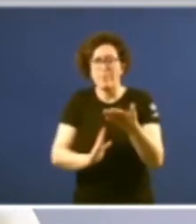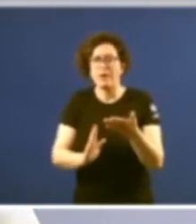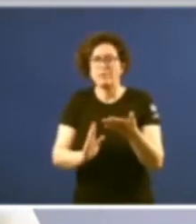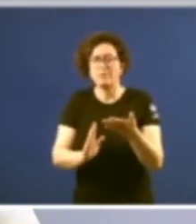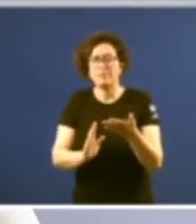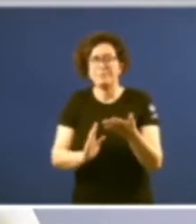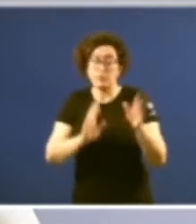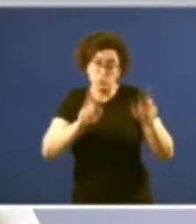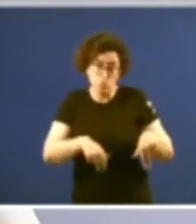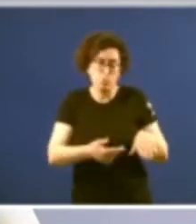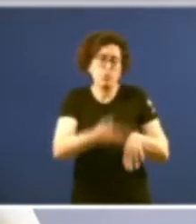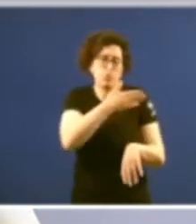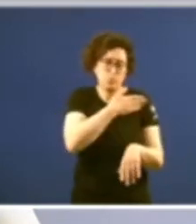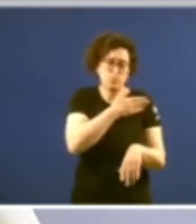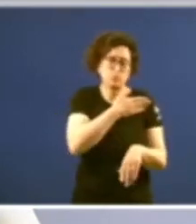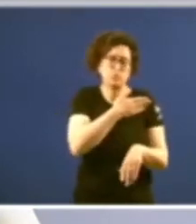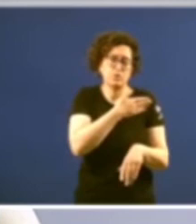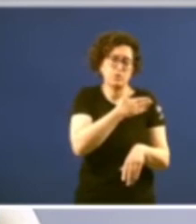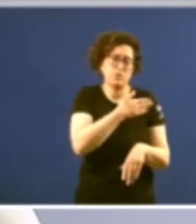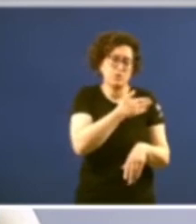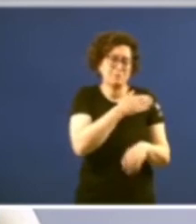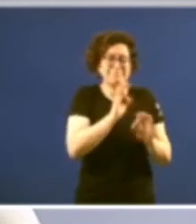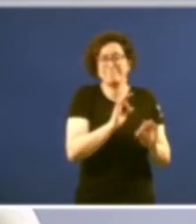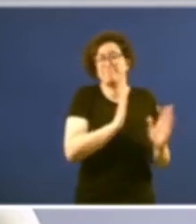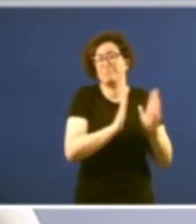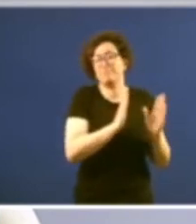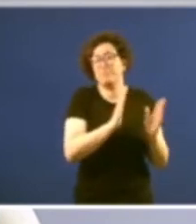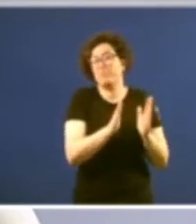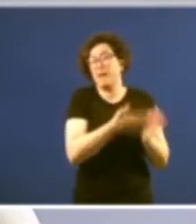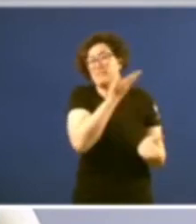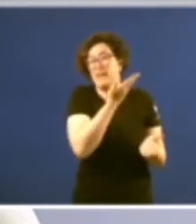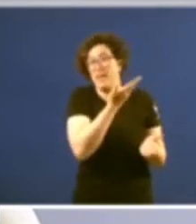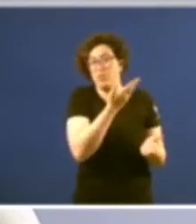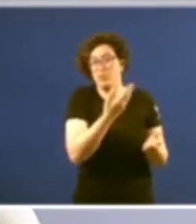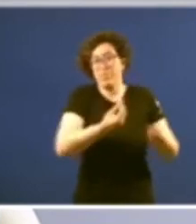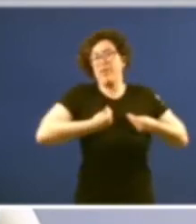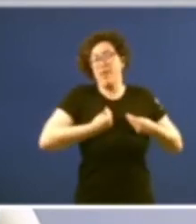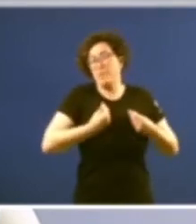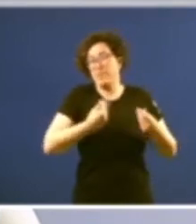fumo en gran medida o pasado conforma as nosas vidas